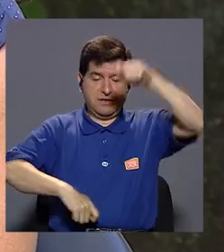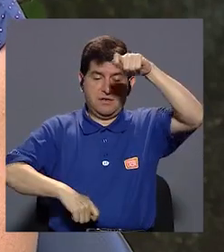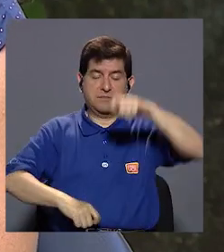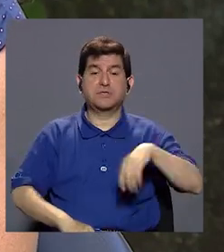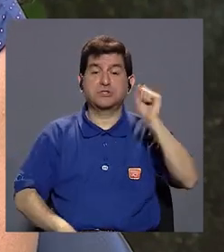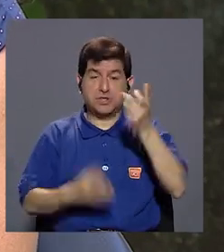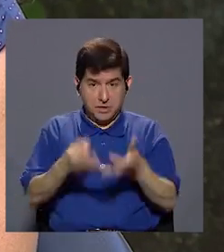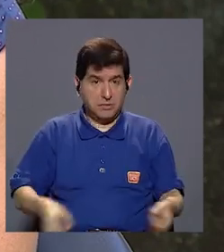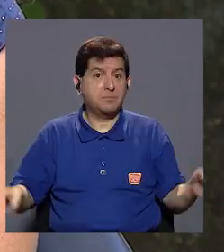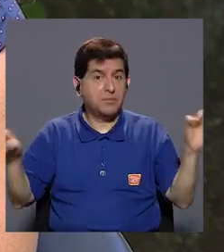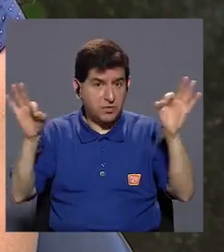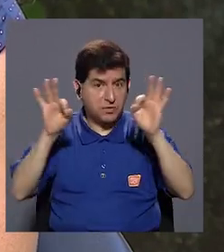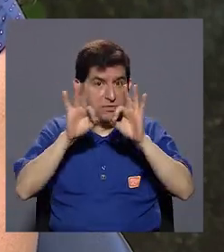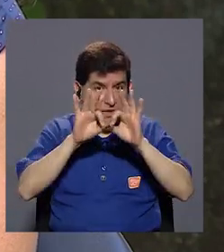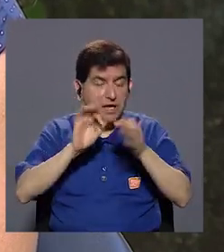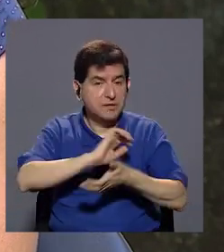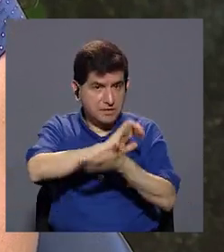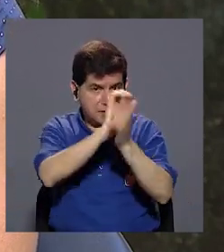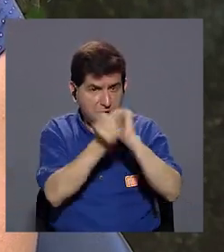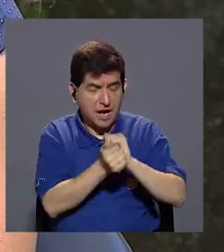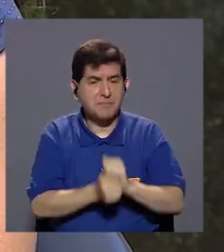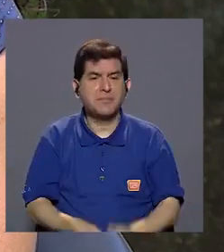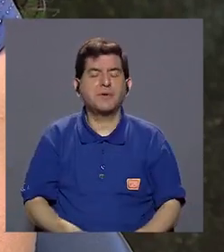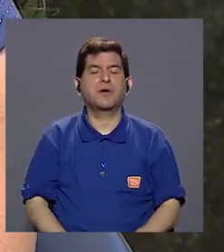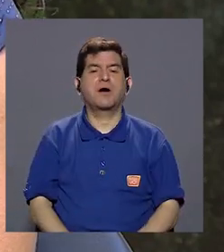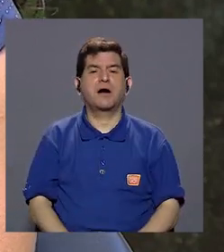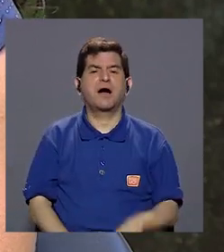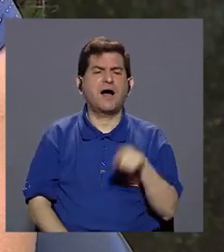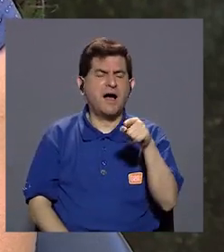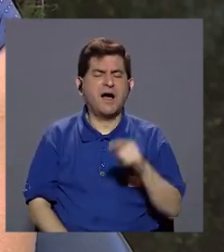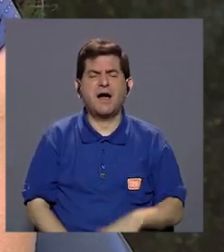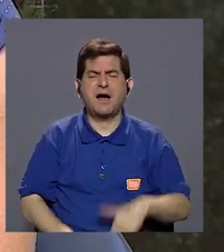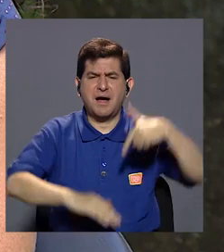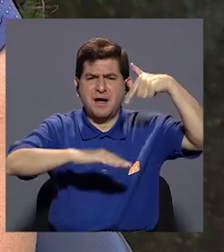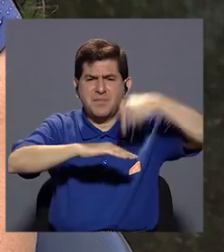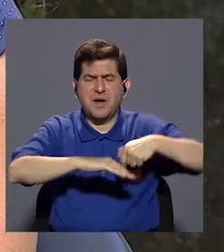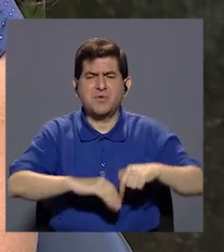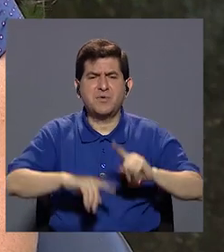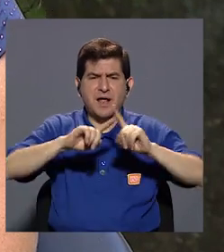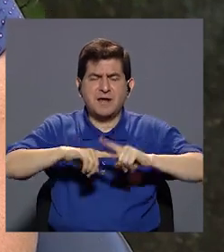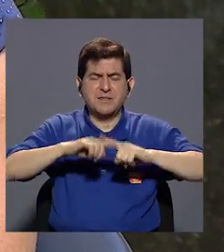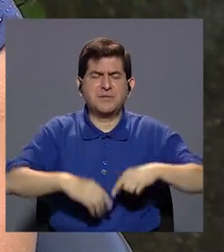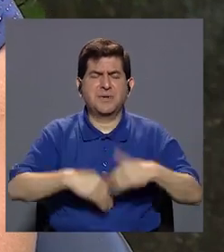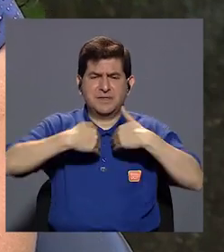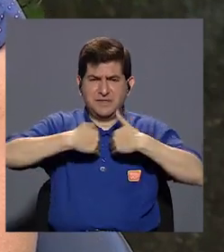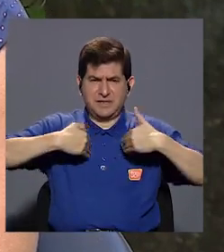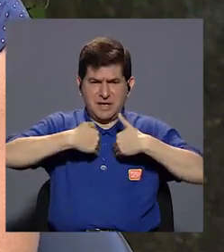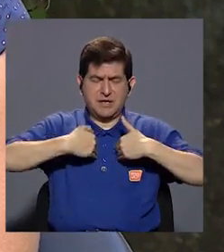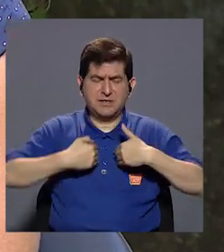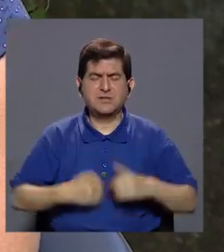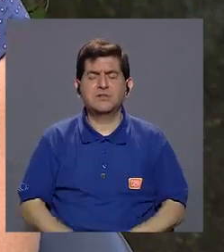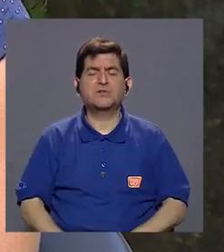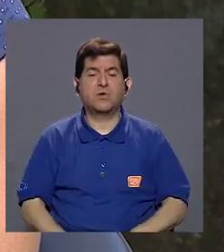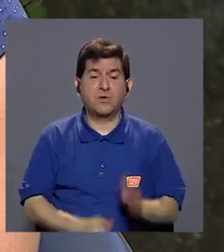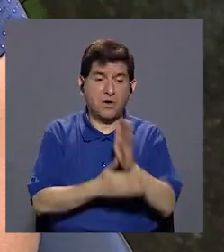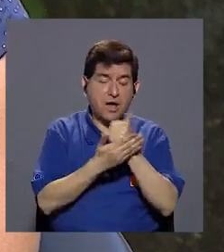Lo que sí varía es la frecuencia que vacunamos, por ejemplo, en ciertas razas. Porque hay ciertas razas que sí son